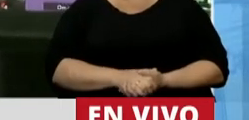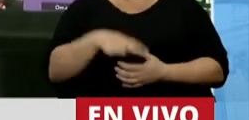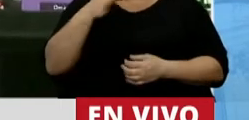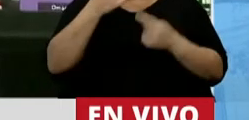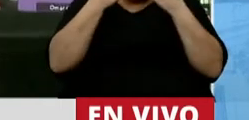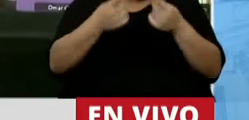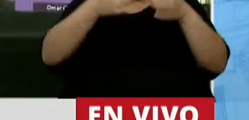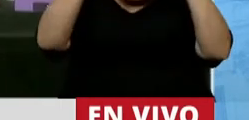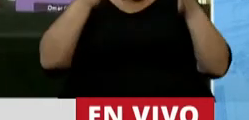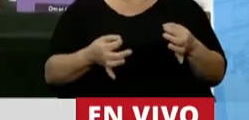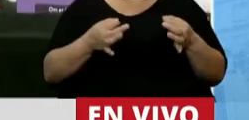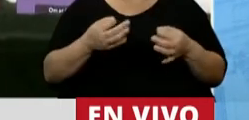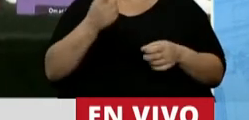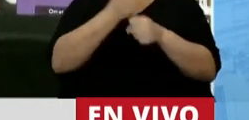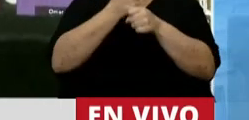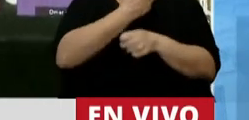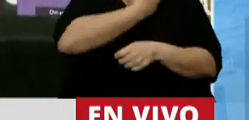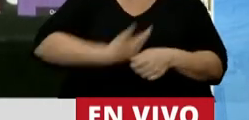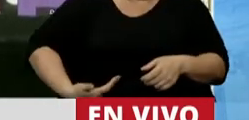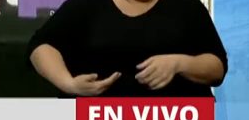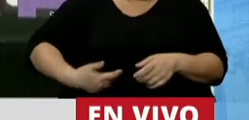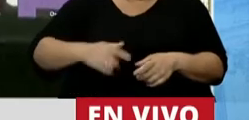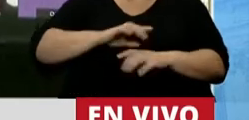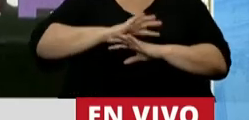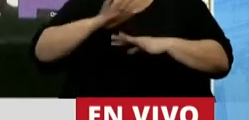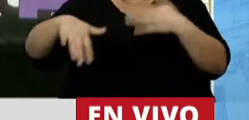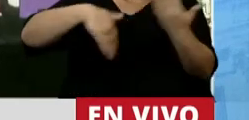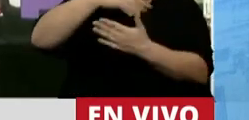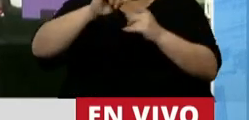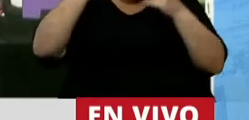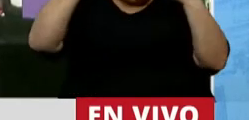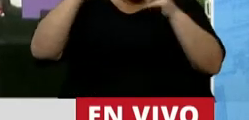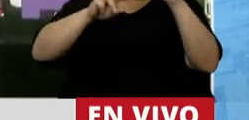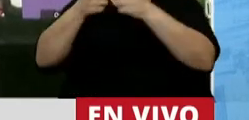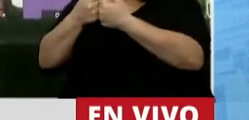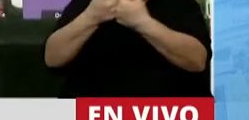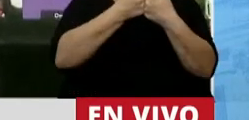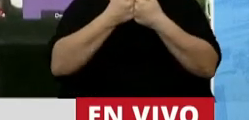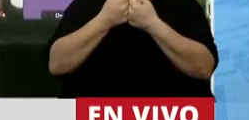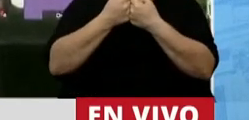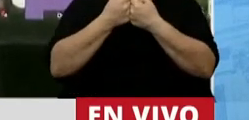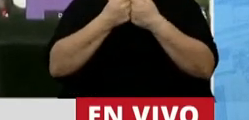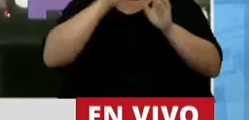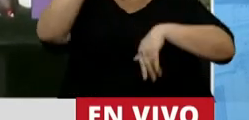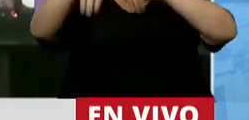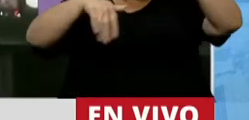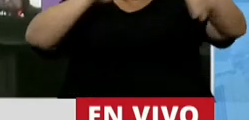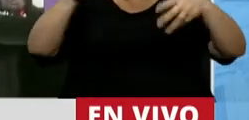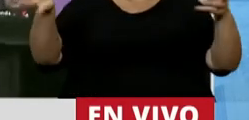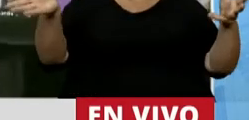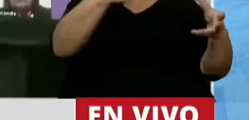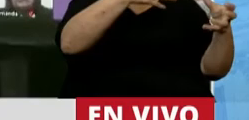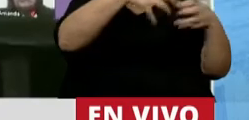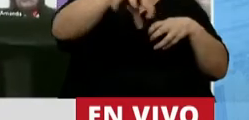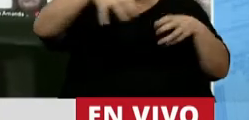Ocúpense seriamente de gobernar sin rosca, con consensos, convocando a todos los